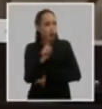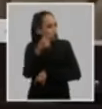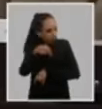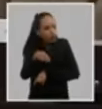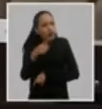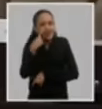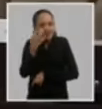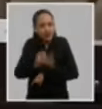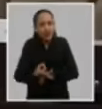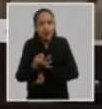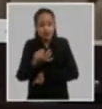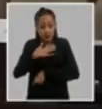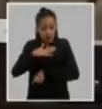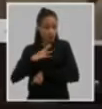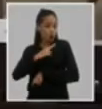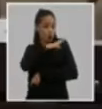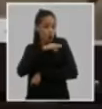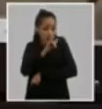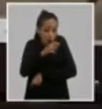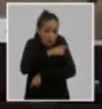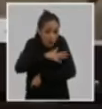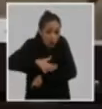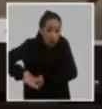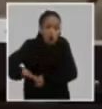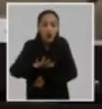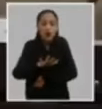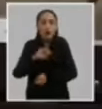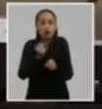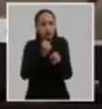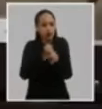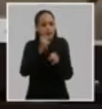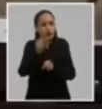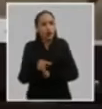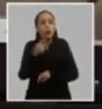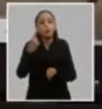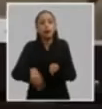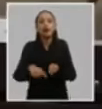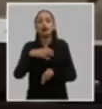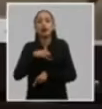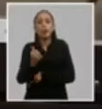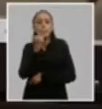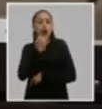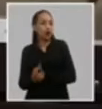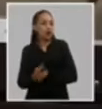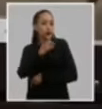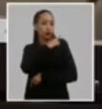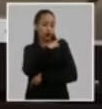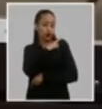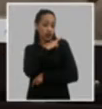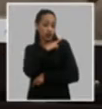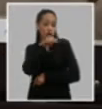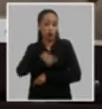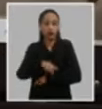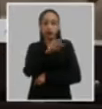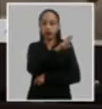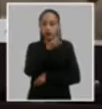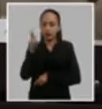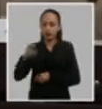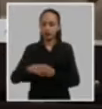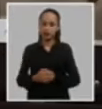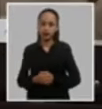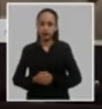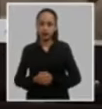trabajador solo que tiene una responsabilidad aún más con el destino y la conducción de esta revolución y yo creo que ese nivel